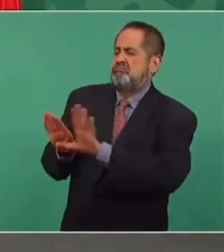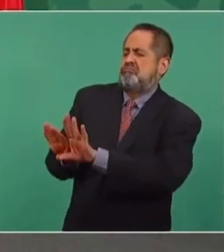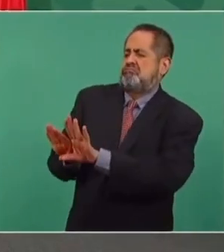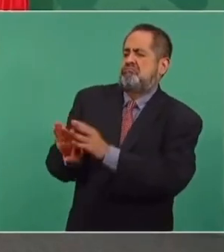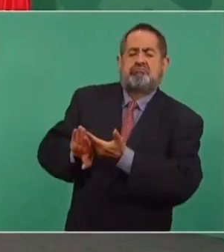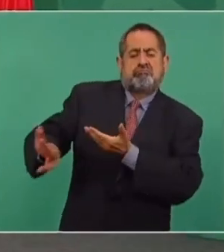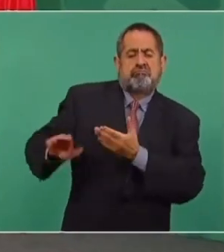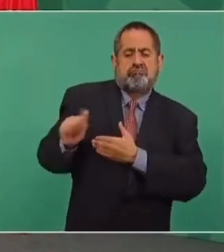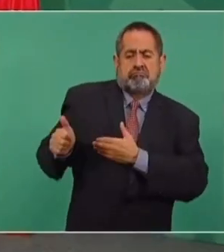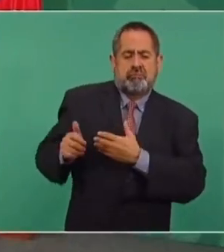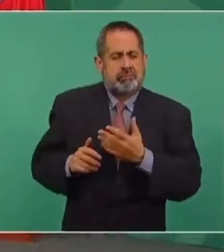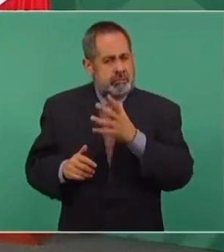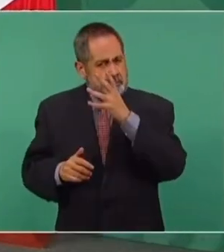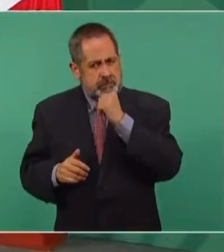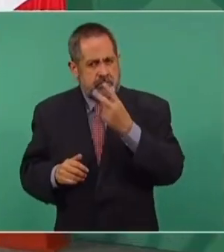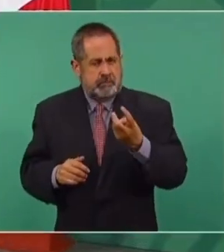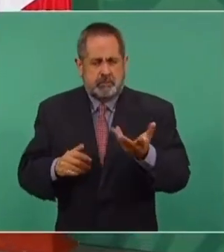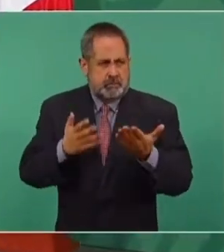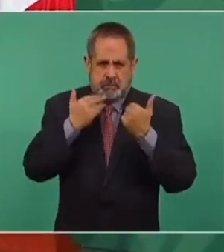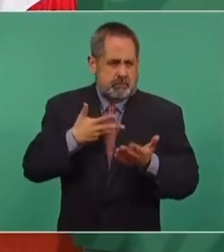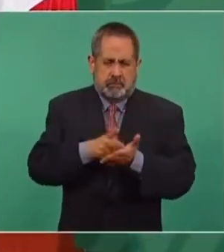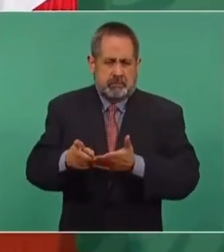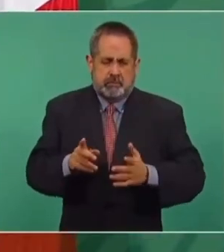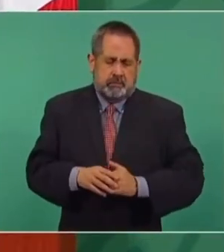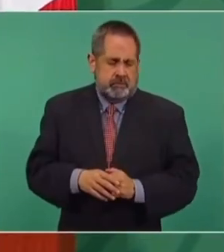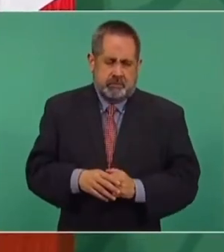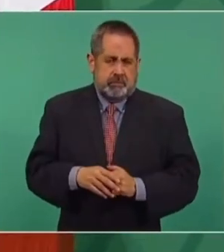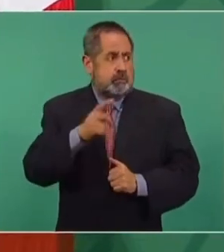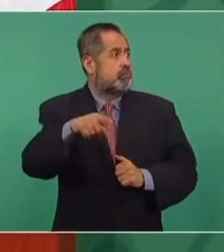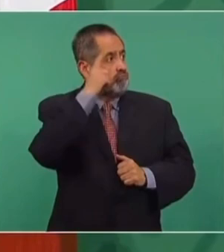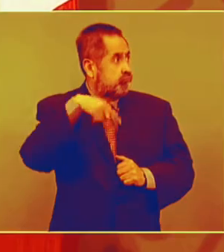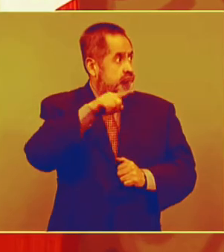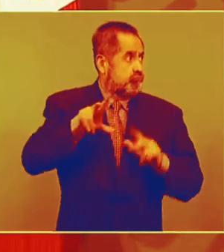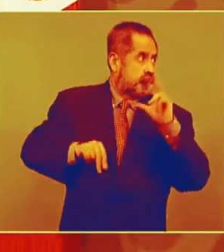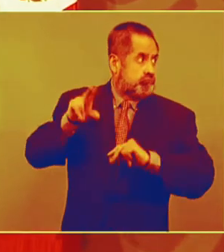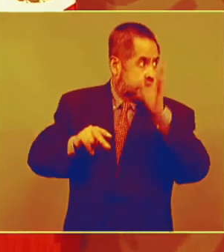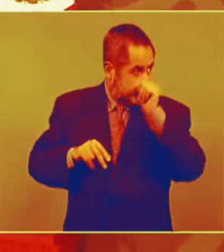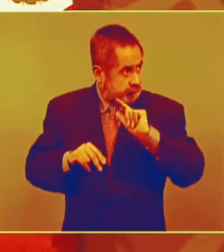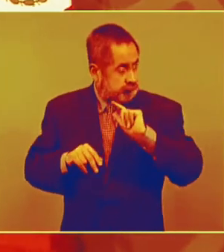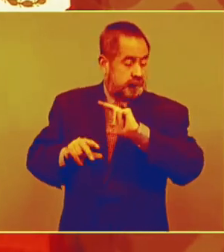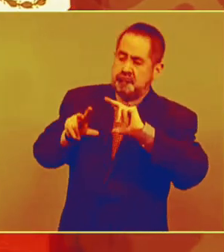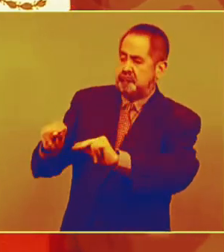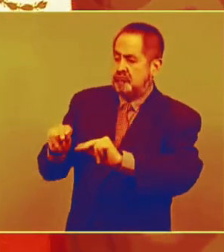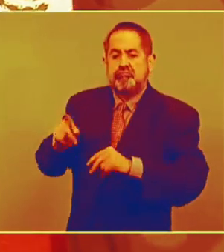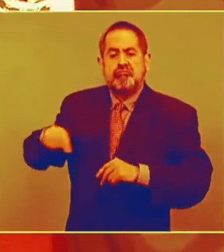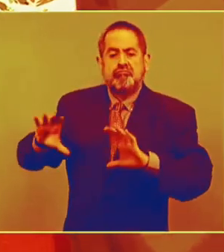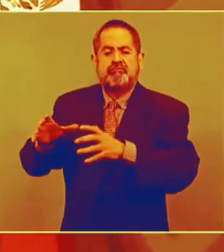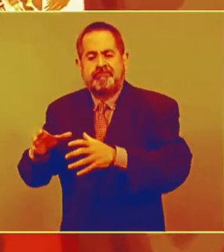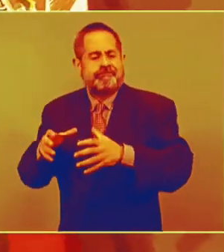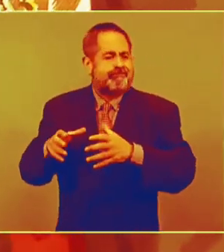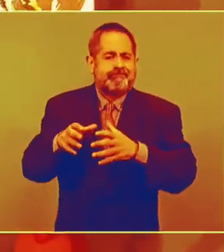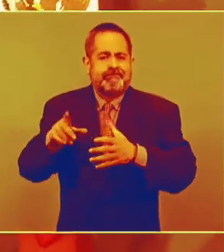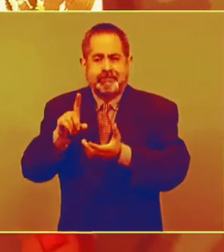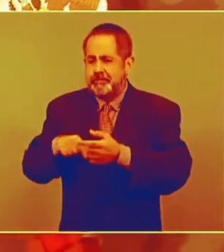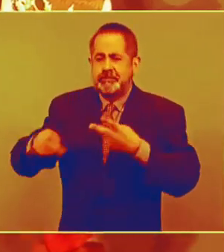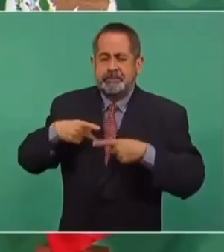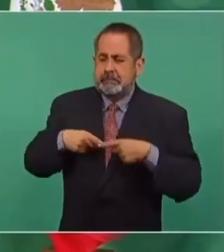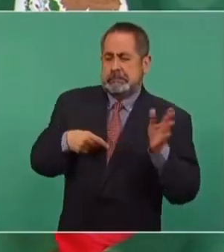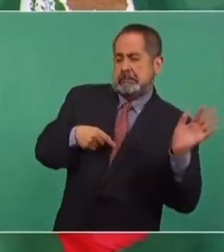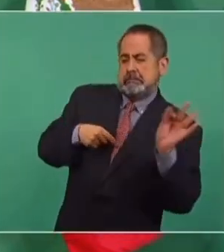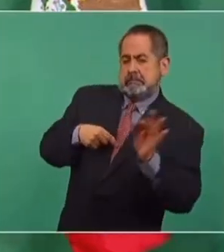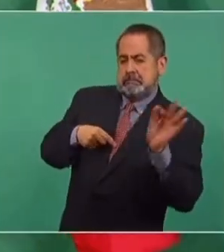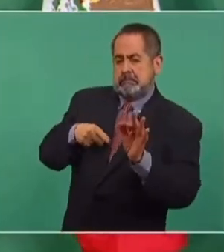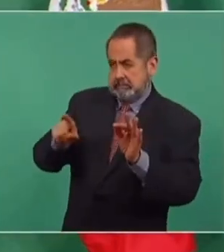nadie tiene derecho a que mediante esas prácticas se lleve a un pueblo a rebelarse contra su gobierno.